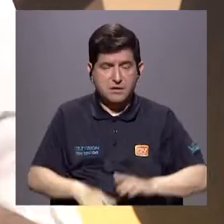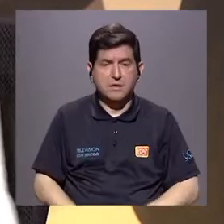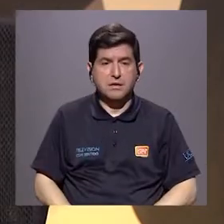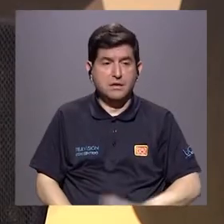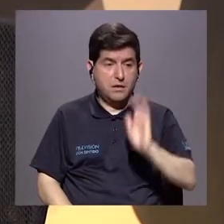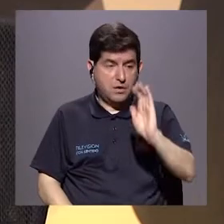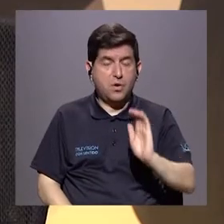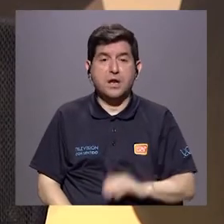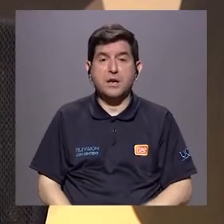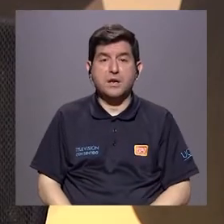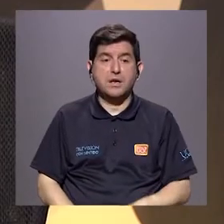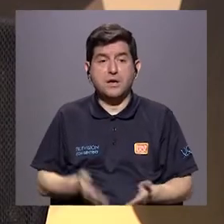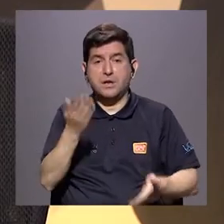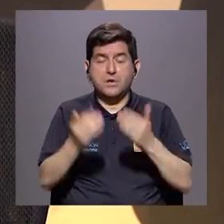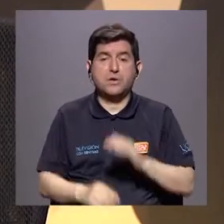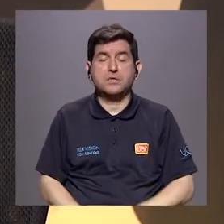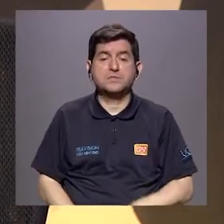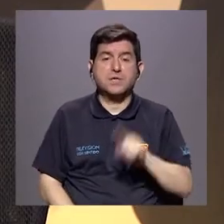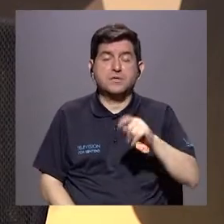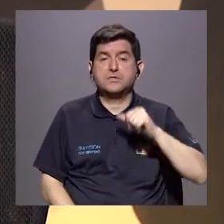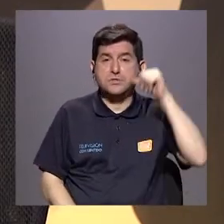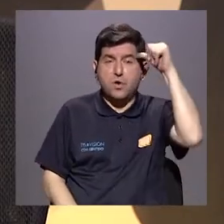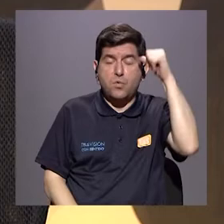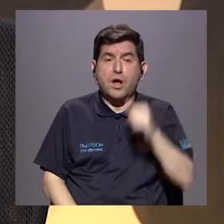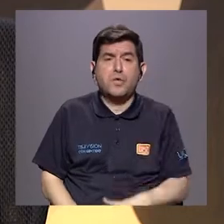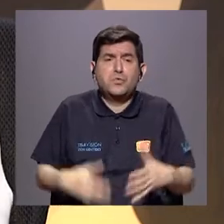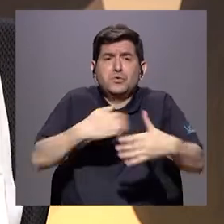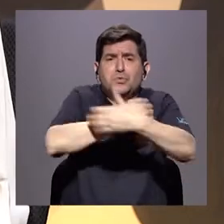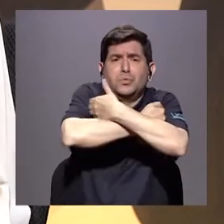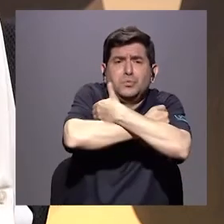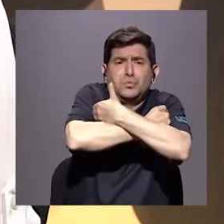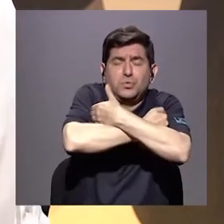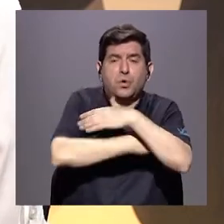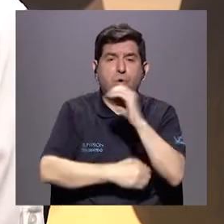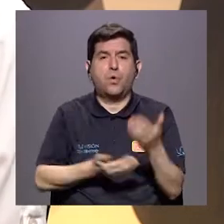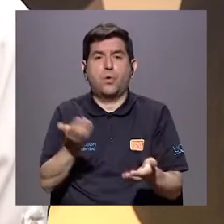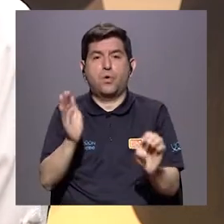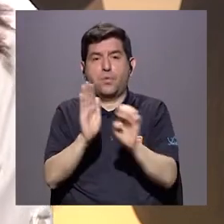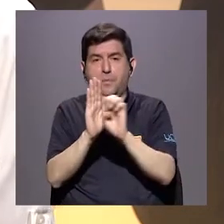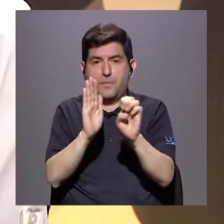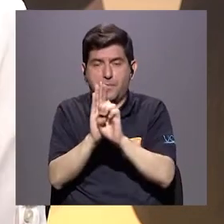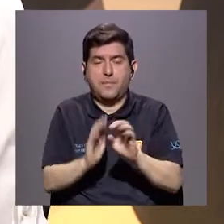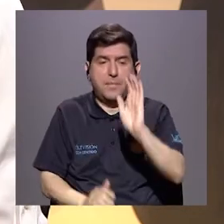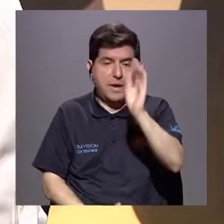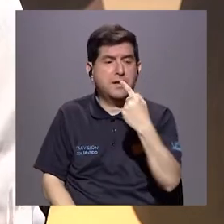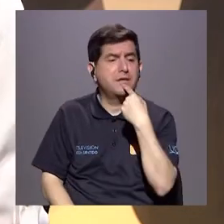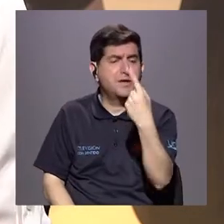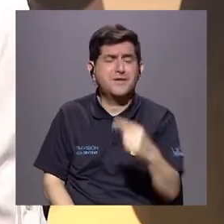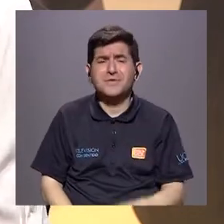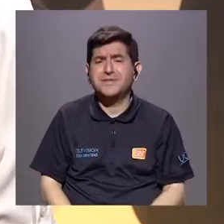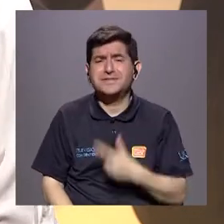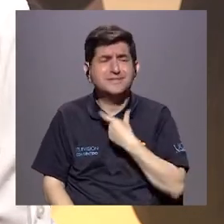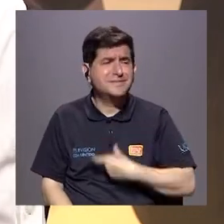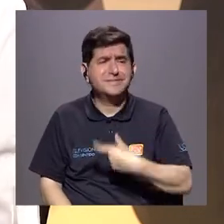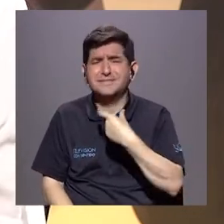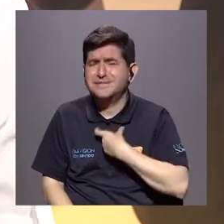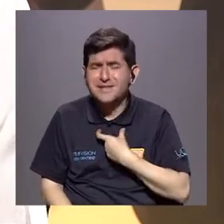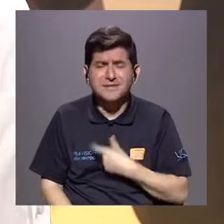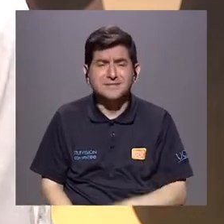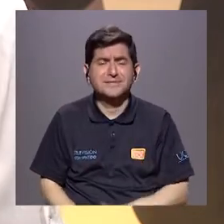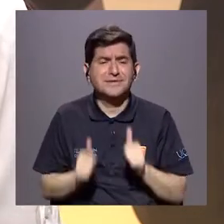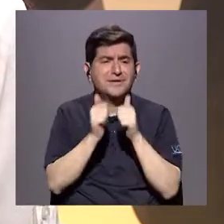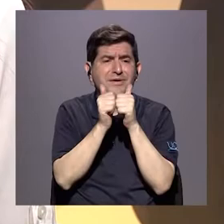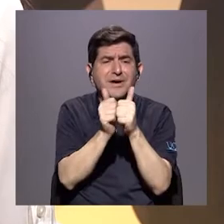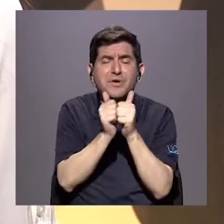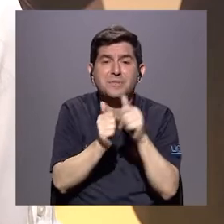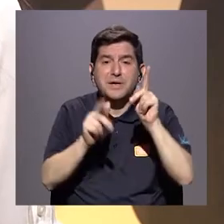el niño se cuelga de un adulto protector, o por el contrario, el niño manifiesta mucho deseo de estar con